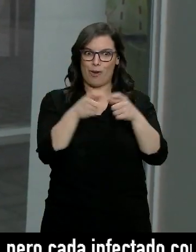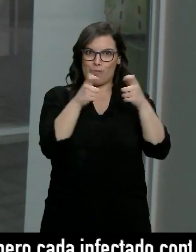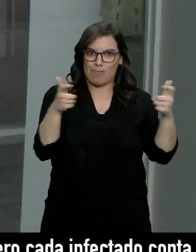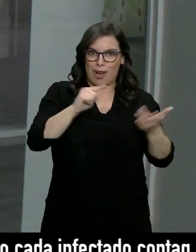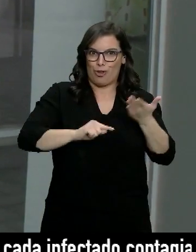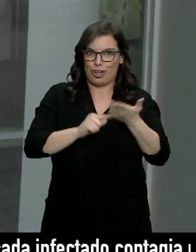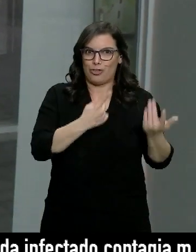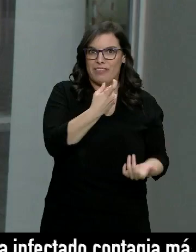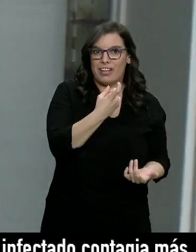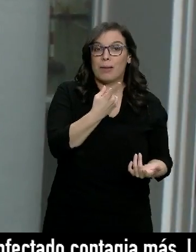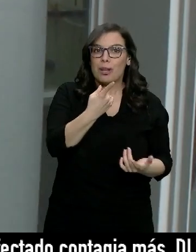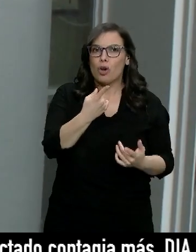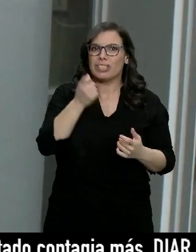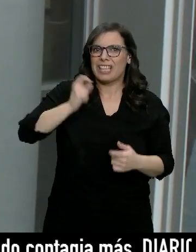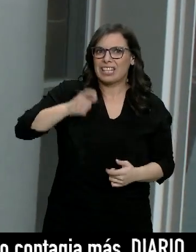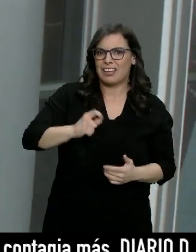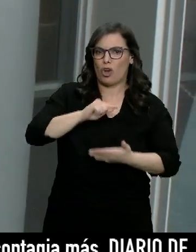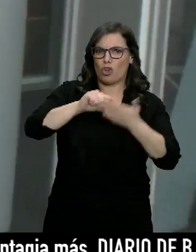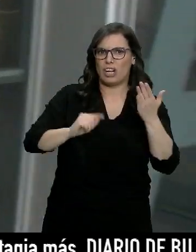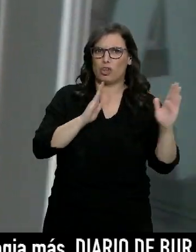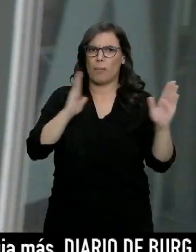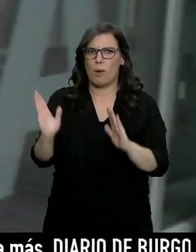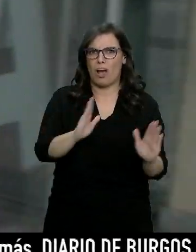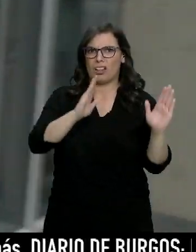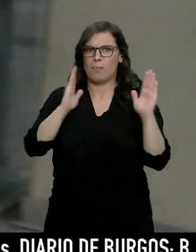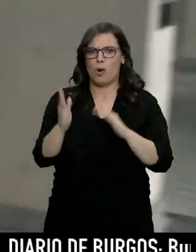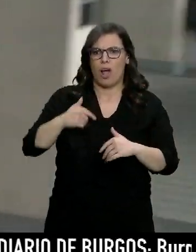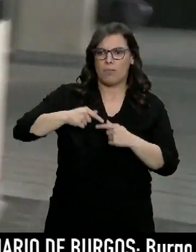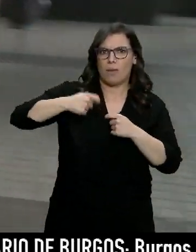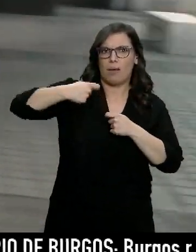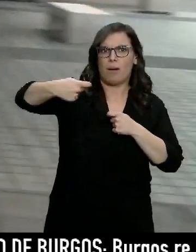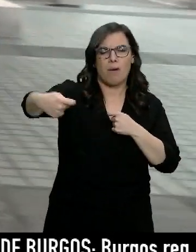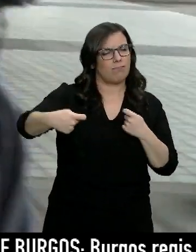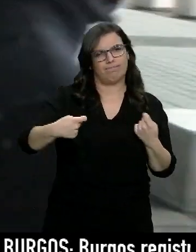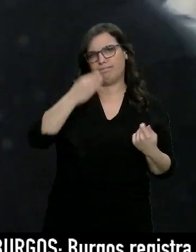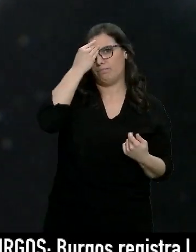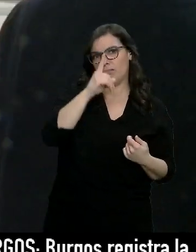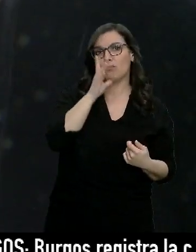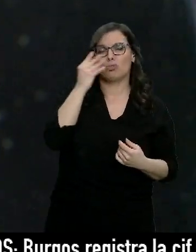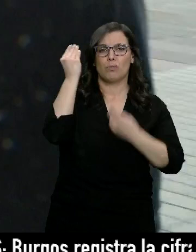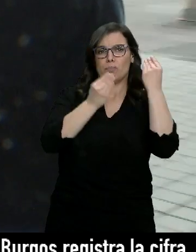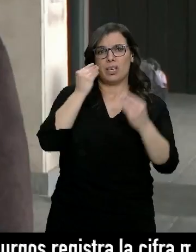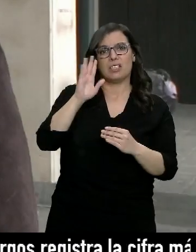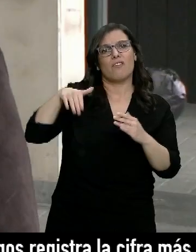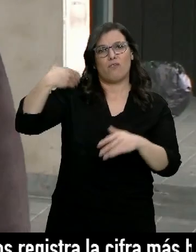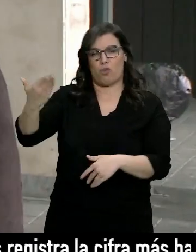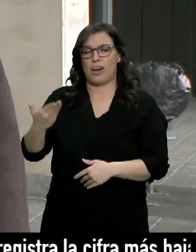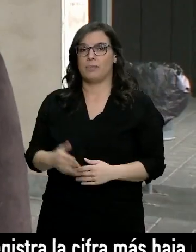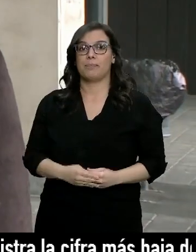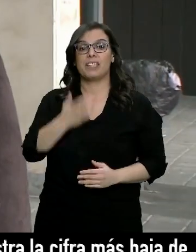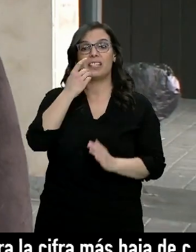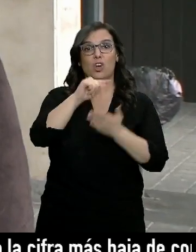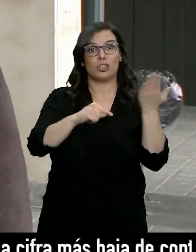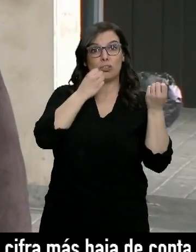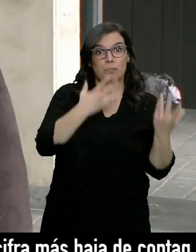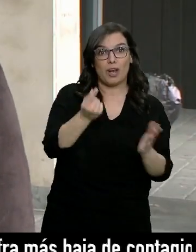estarían dispuestos a aceptar continuamente contratos temporales. Por ello, se plantean su futuro fuera de Burgos. Si el contrato es bueno y las condiciones son